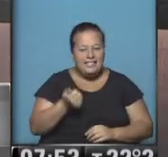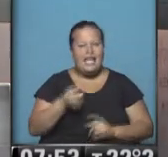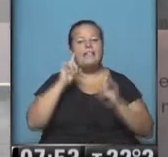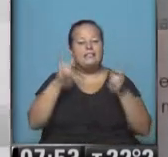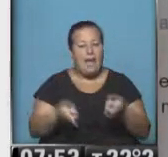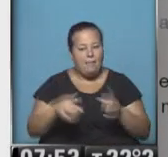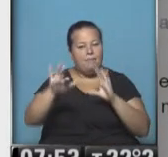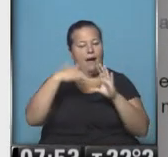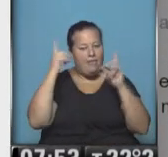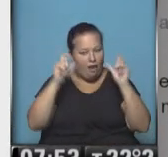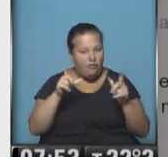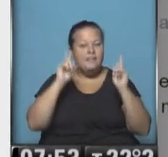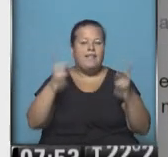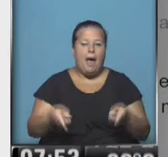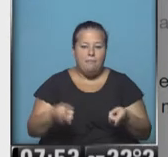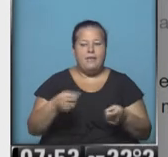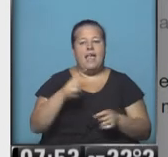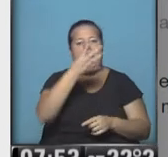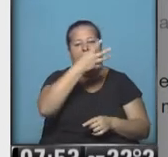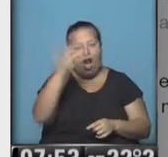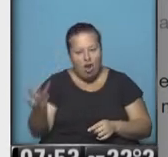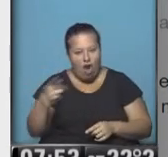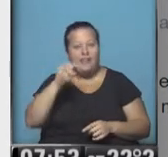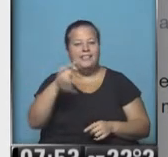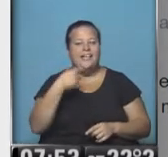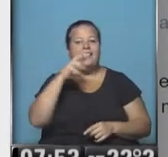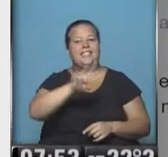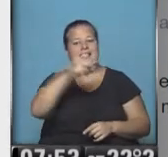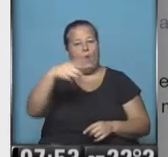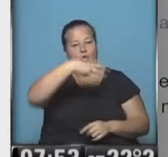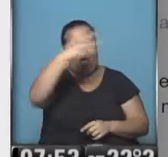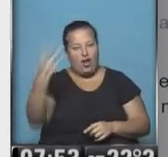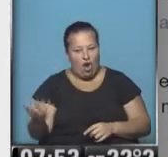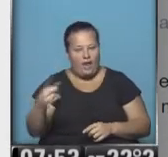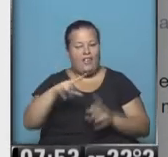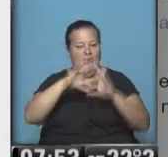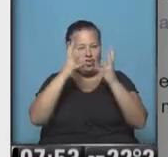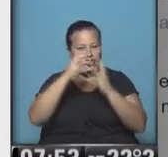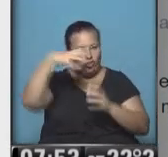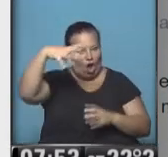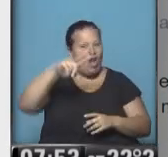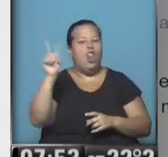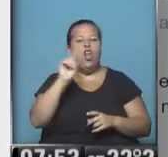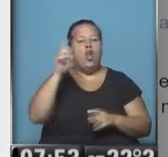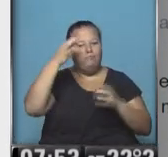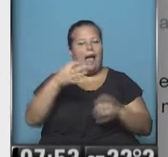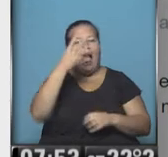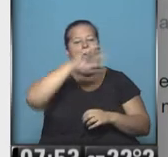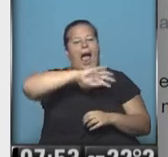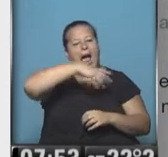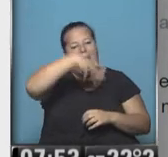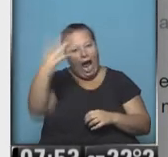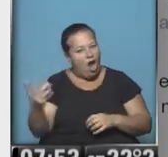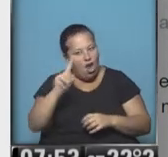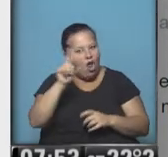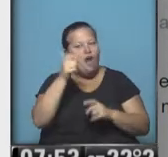también nos manda esta foto, también con un arcoiris. Este es el segundo arcoiris que rodea al sol. Claro, no es necesariamente un arcoiris, sino